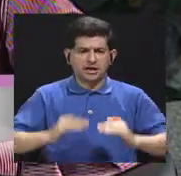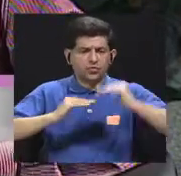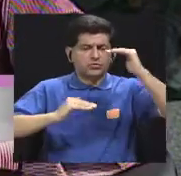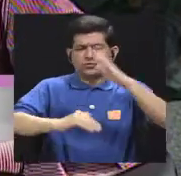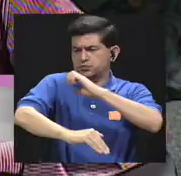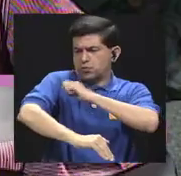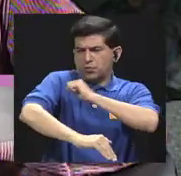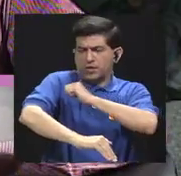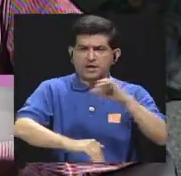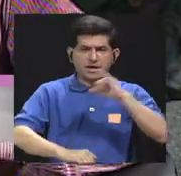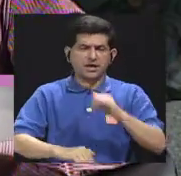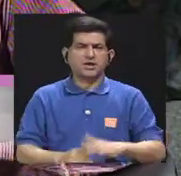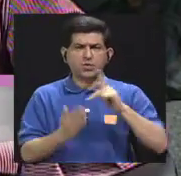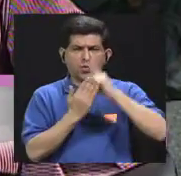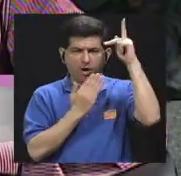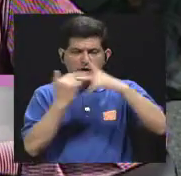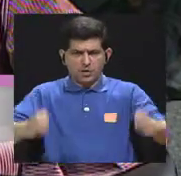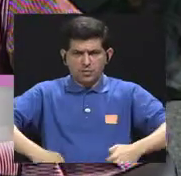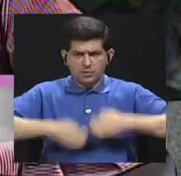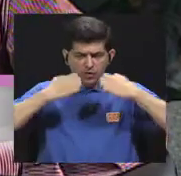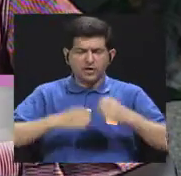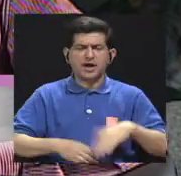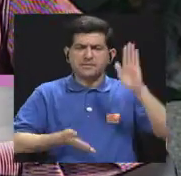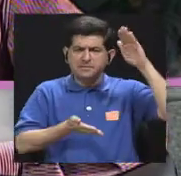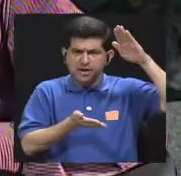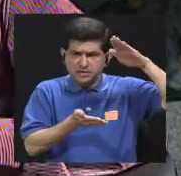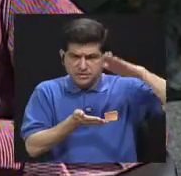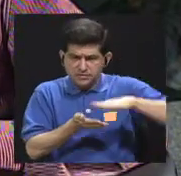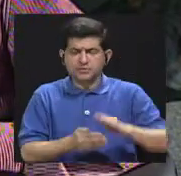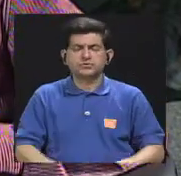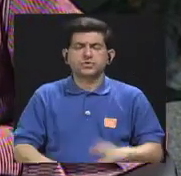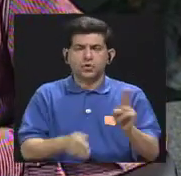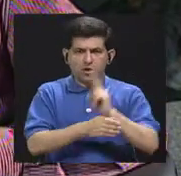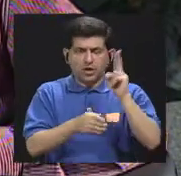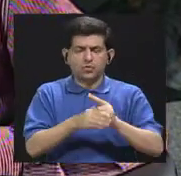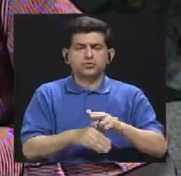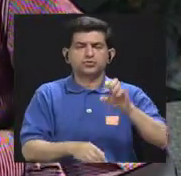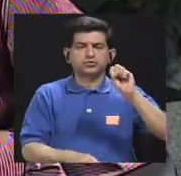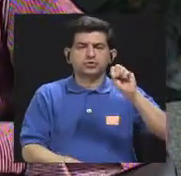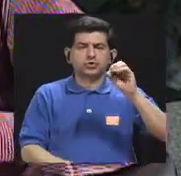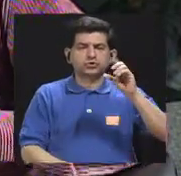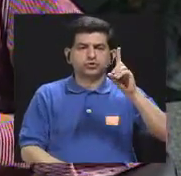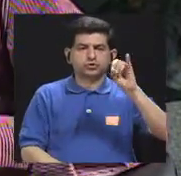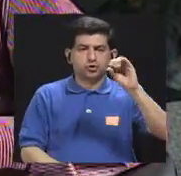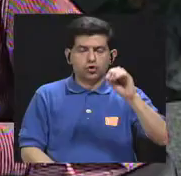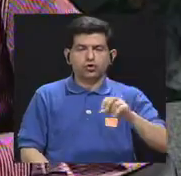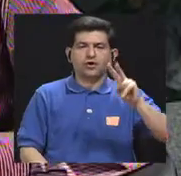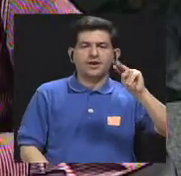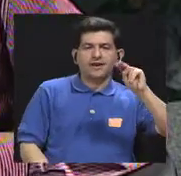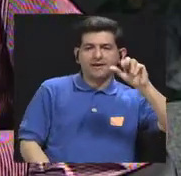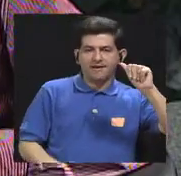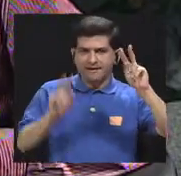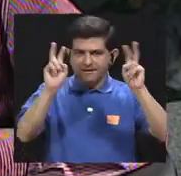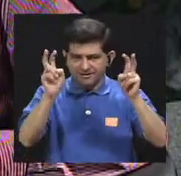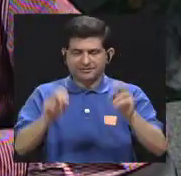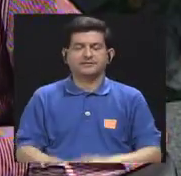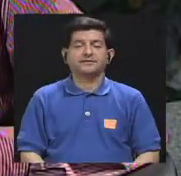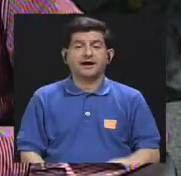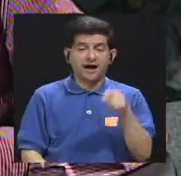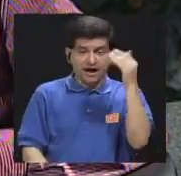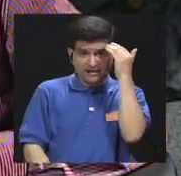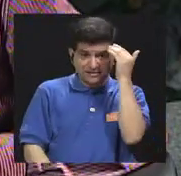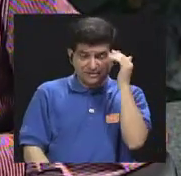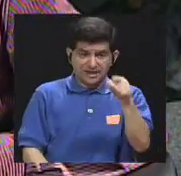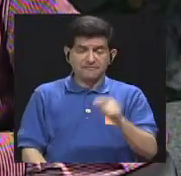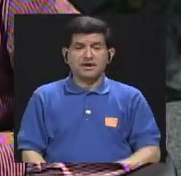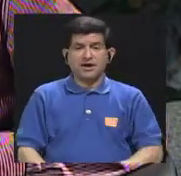arterial, así como los programas que existen para la reducción en el consumo de sodio. Sabemos que la hipertensión arterial tiene